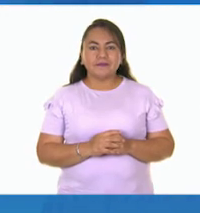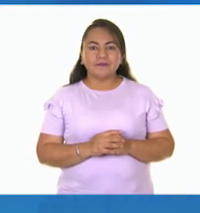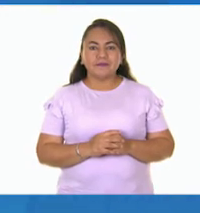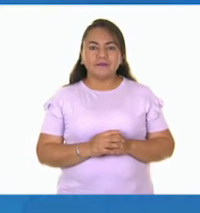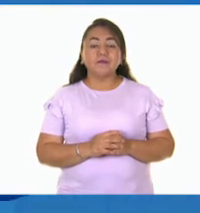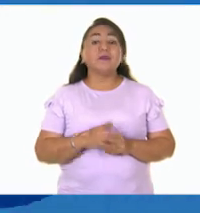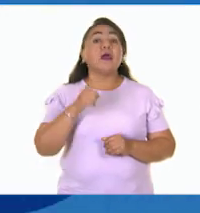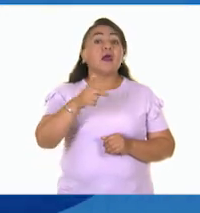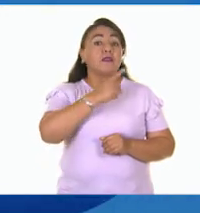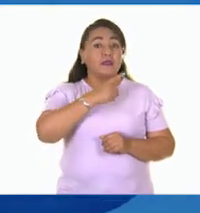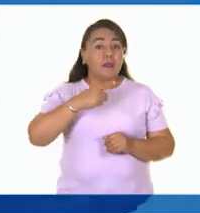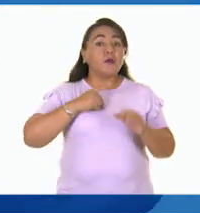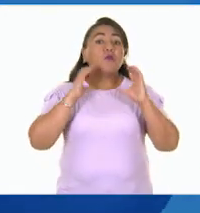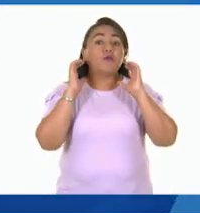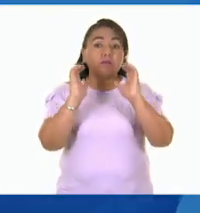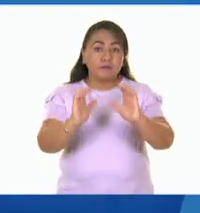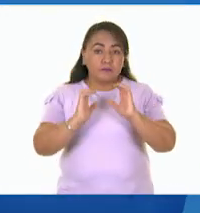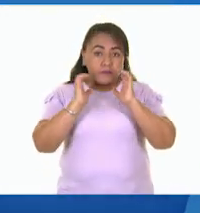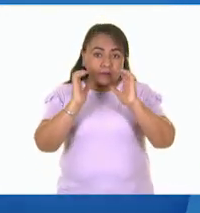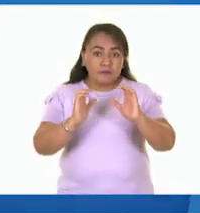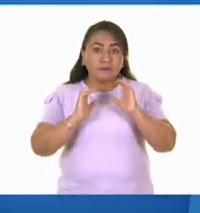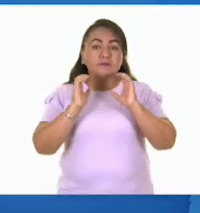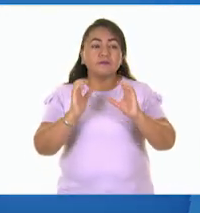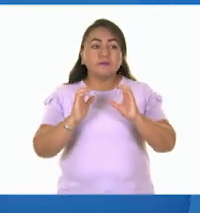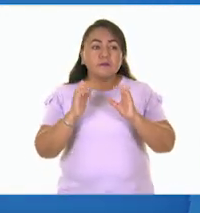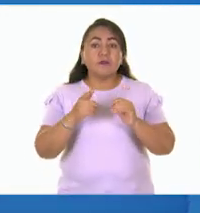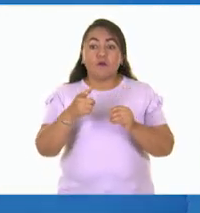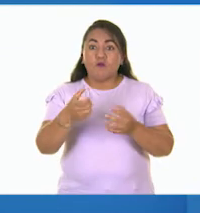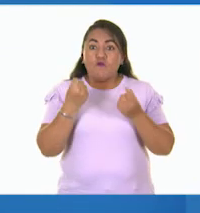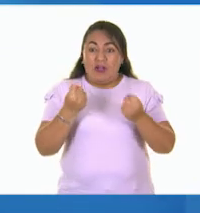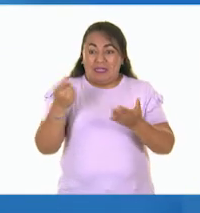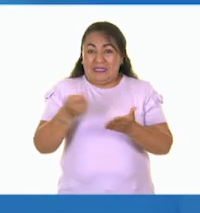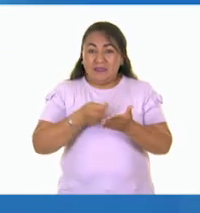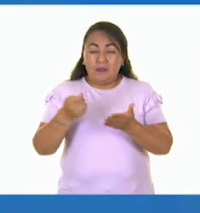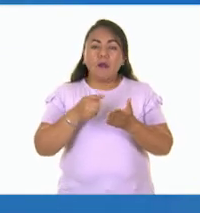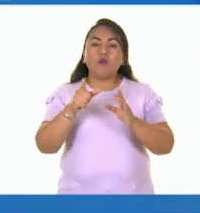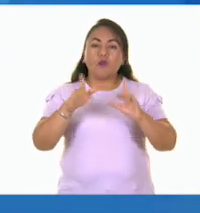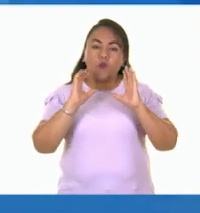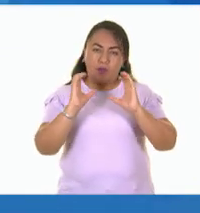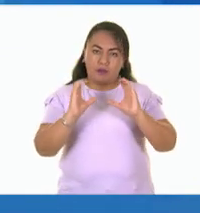Debes tener cuidado de la cantidad de fuerza que usas.